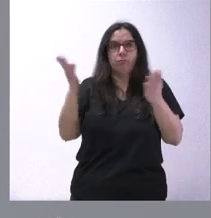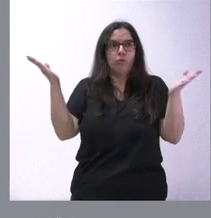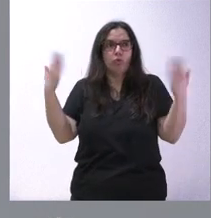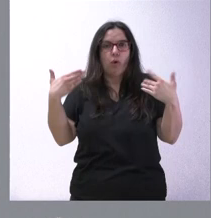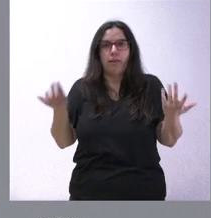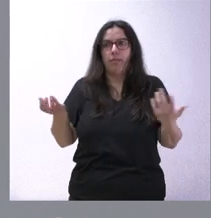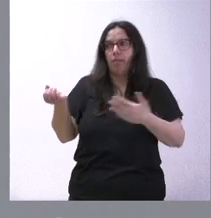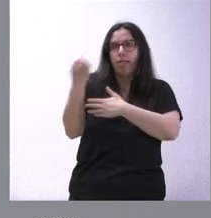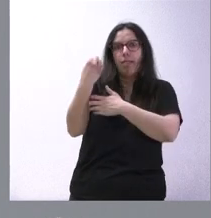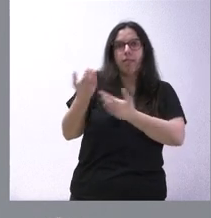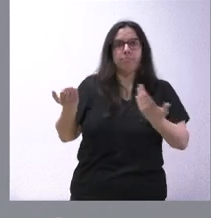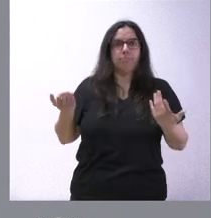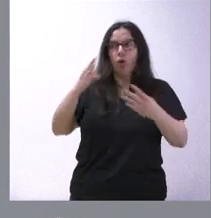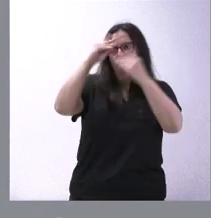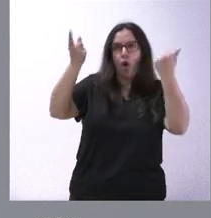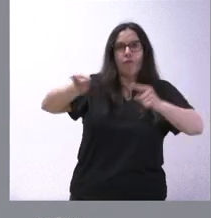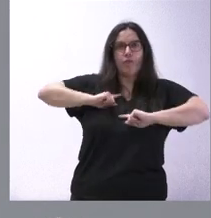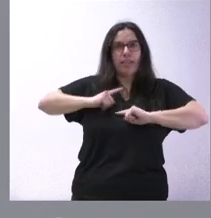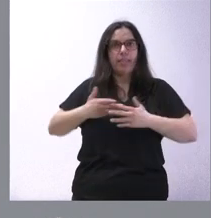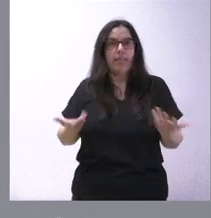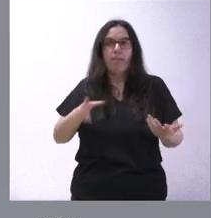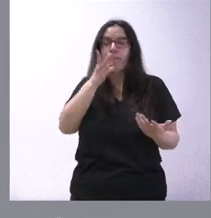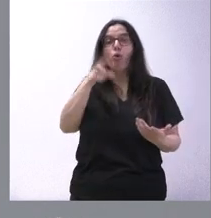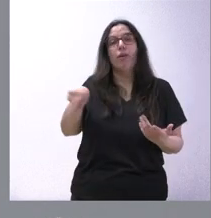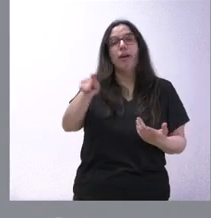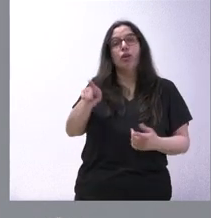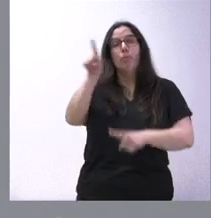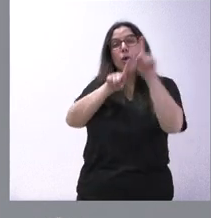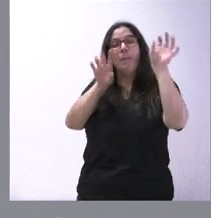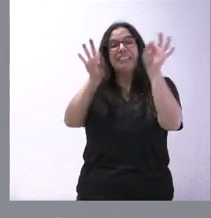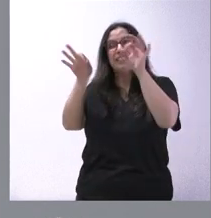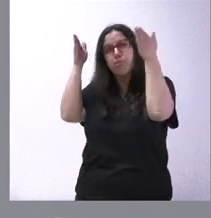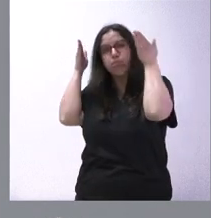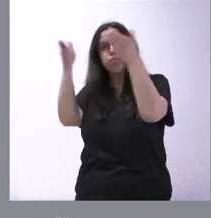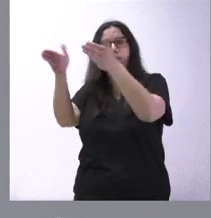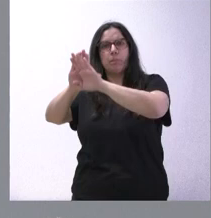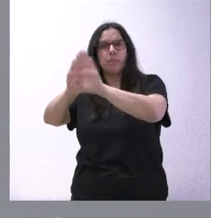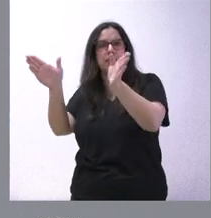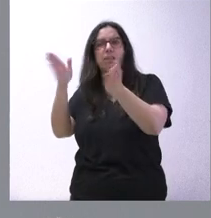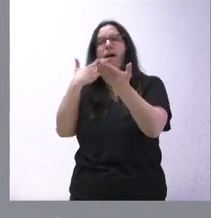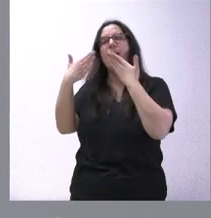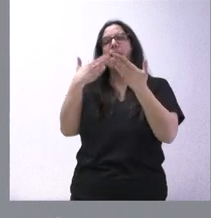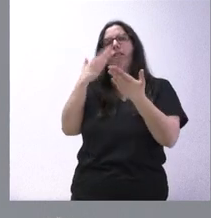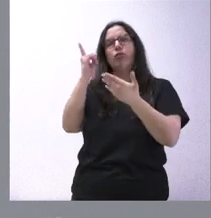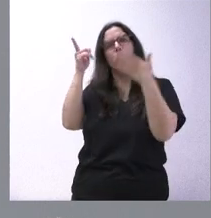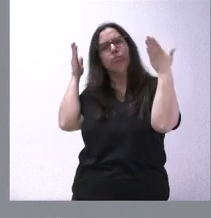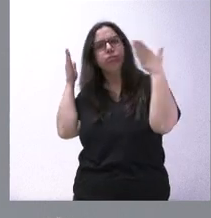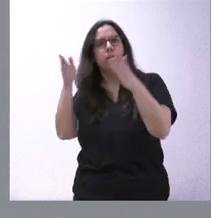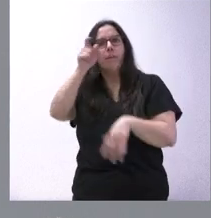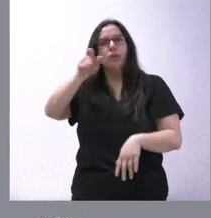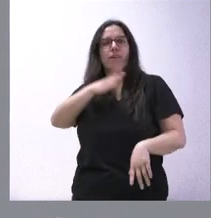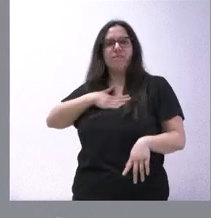por este Gobierno que se centra en algunos problemas muy específicos, se centra en dialogar solo con los